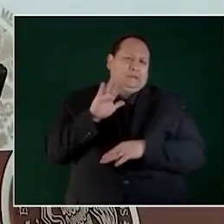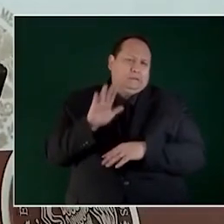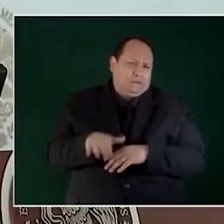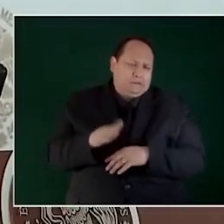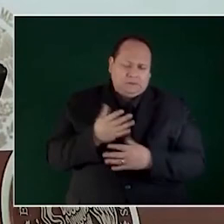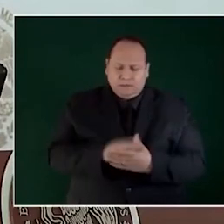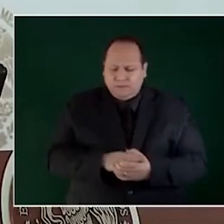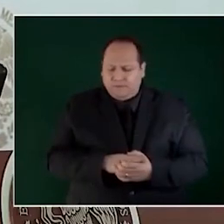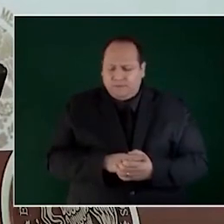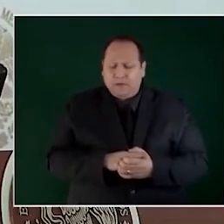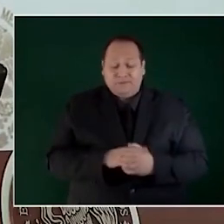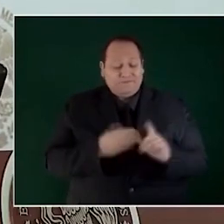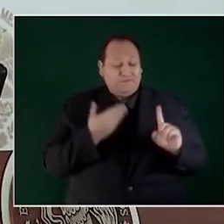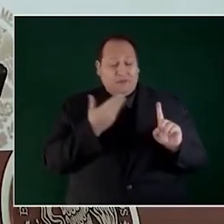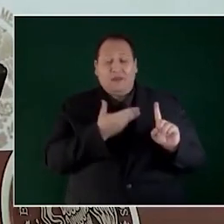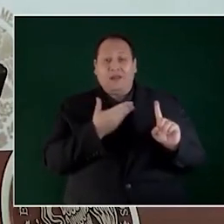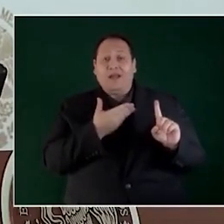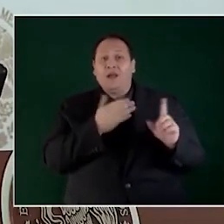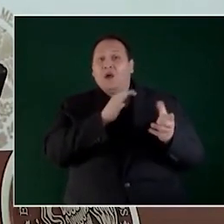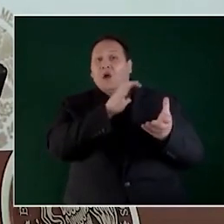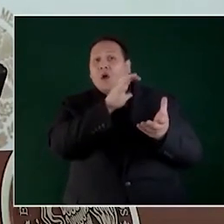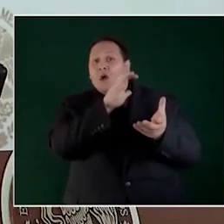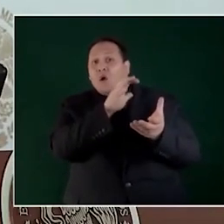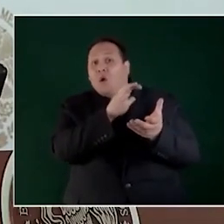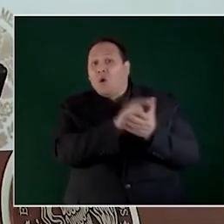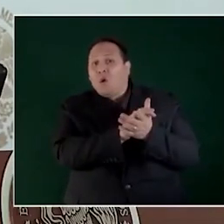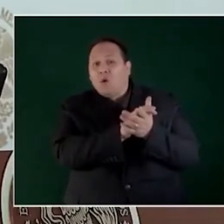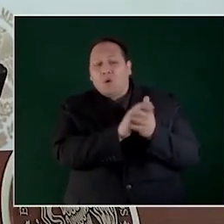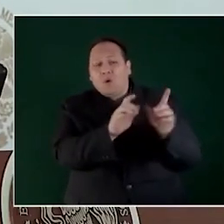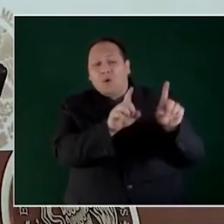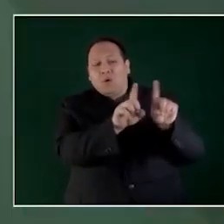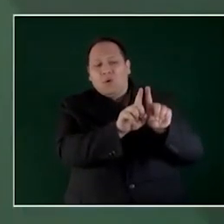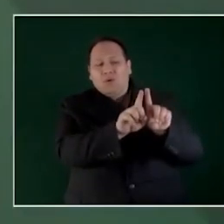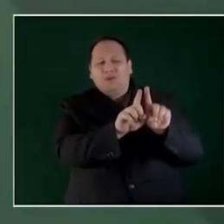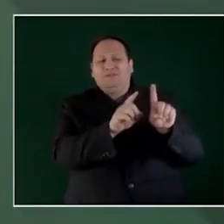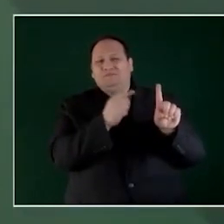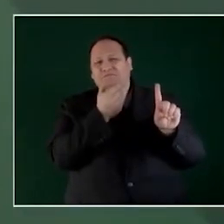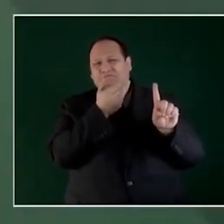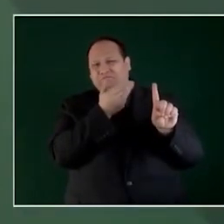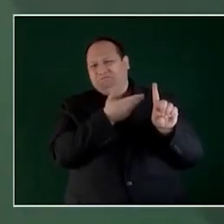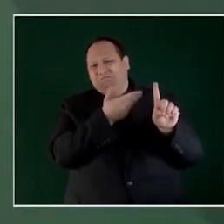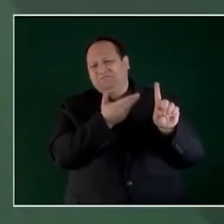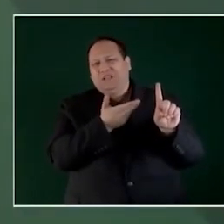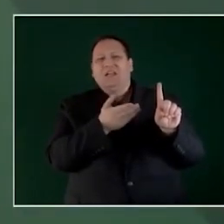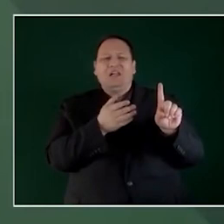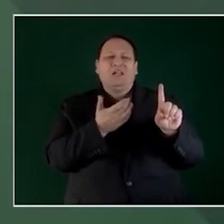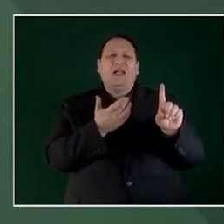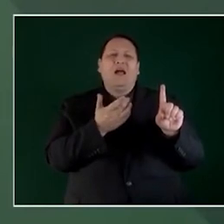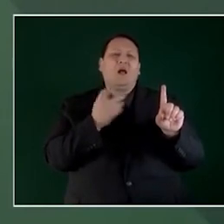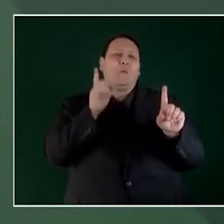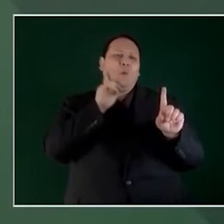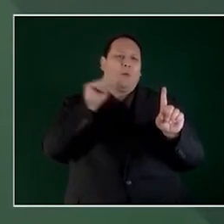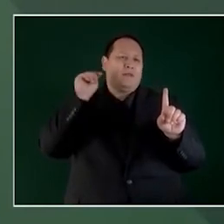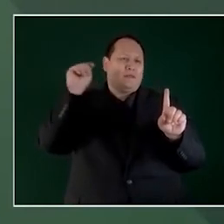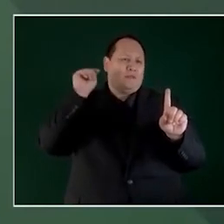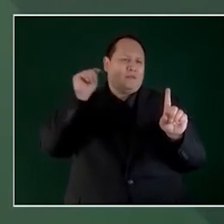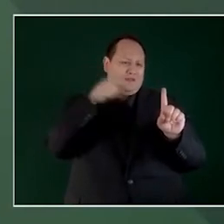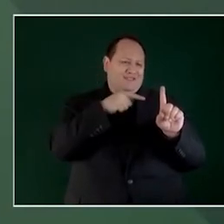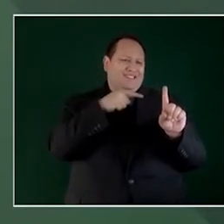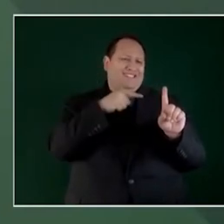estaba casado con una tabasqueña.